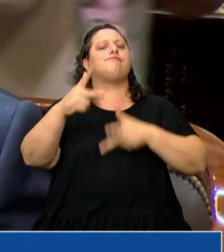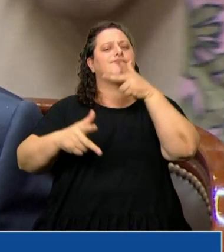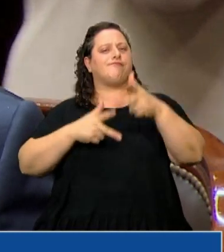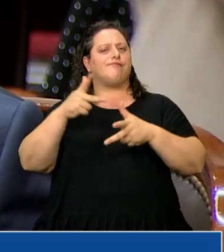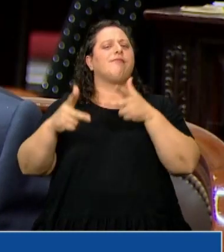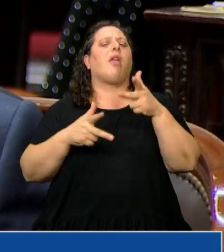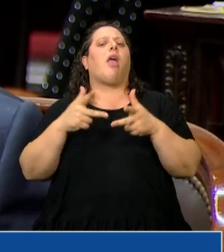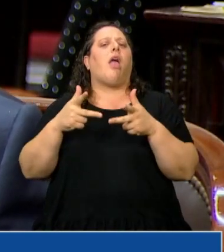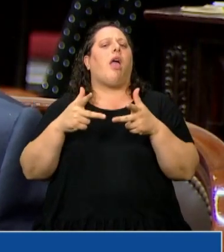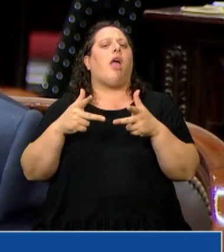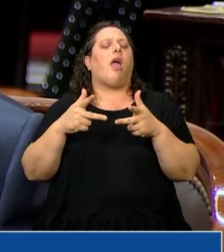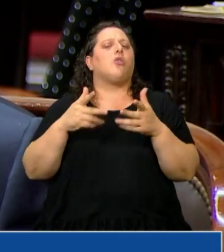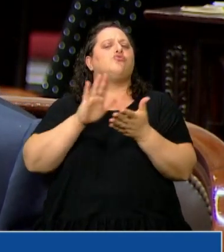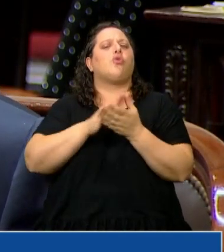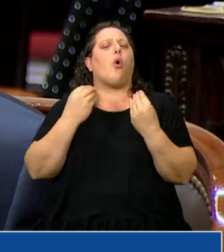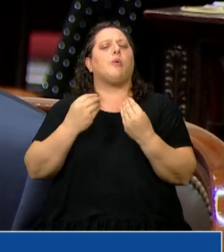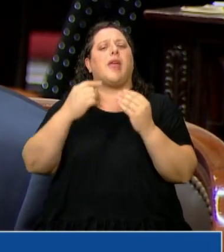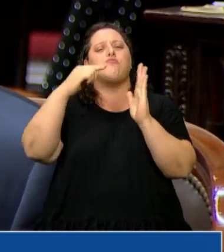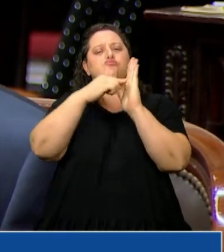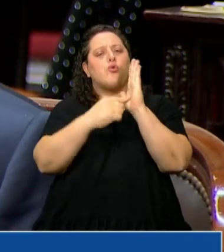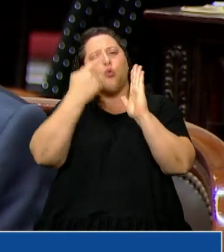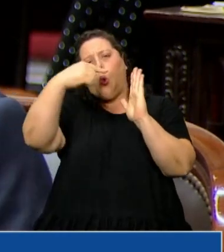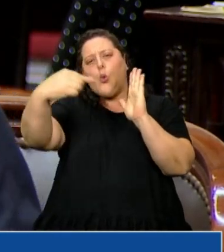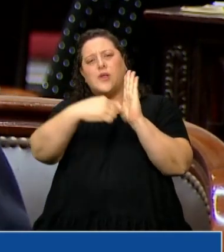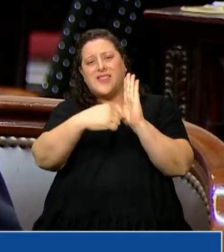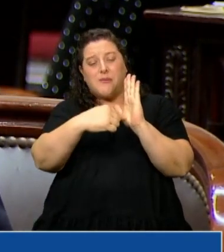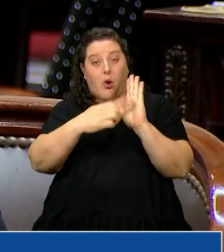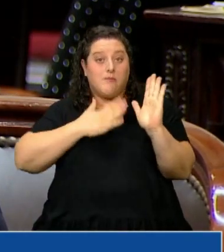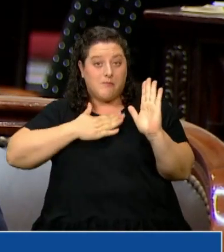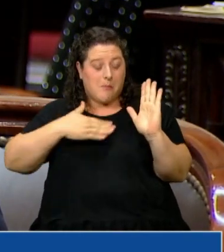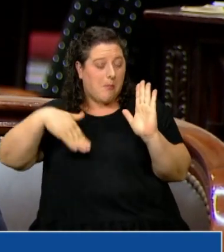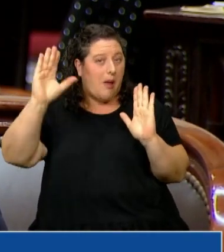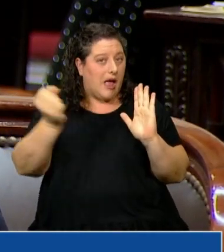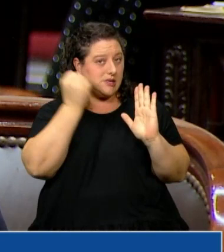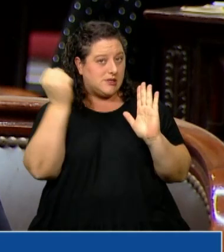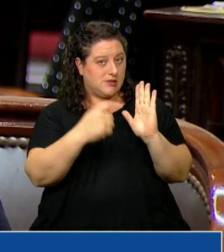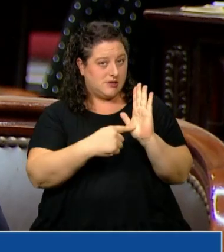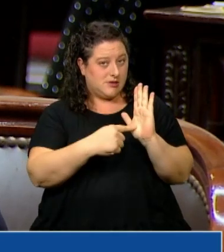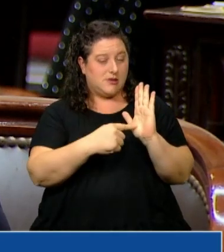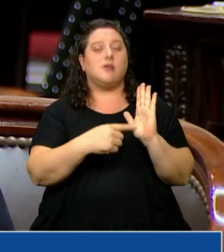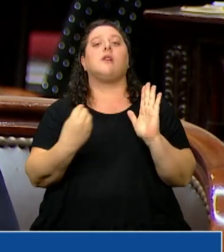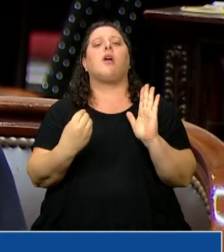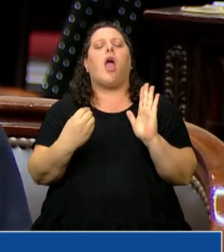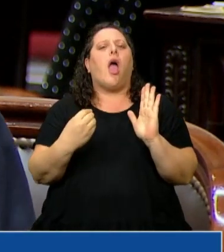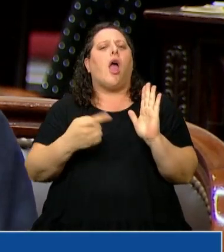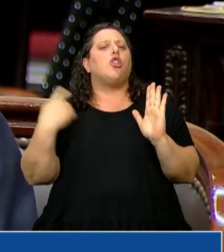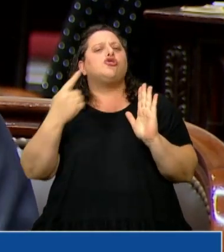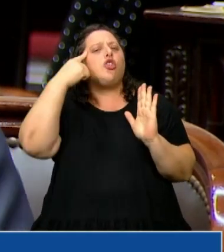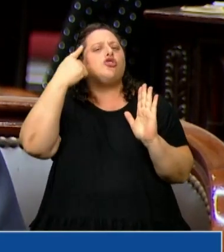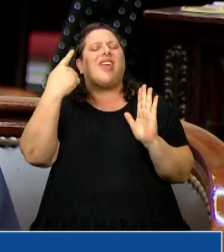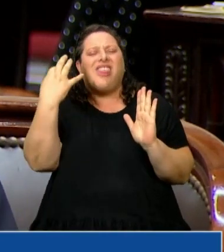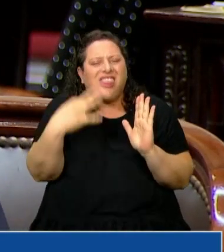el último punto, pero creo que es el más importante. ¿Por qué entendemos que tiene que tener autonomía?